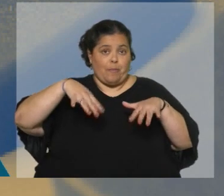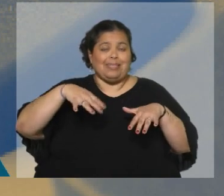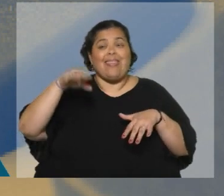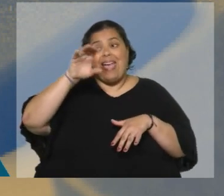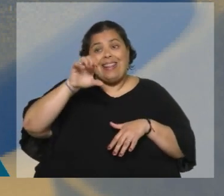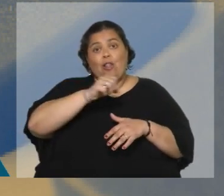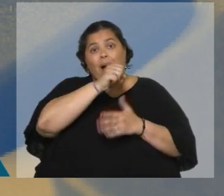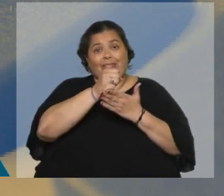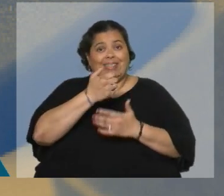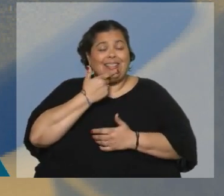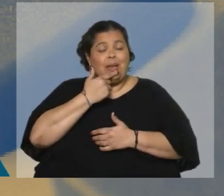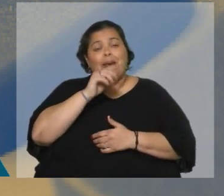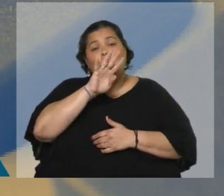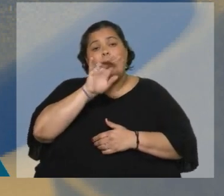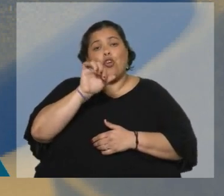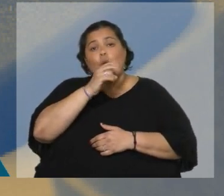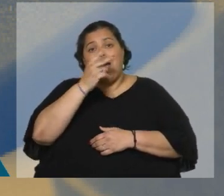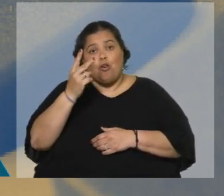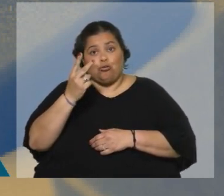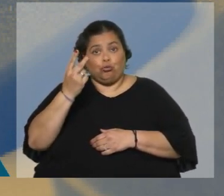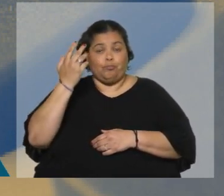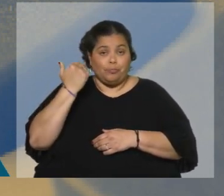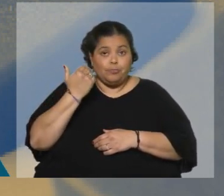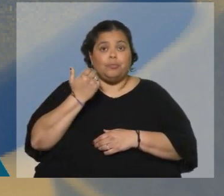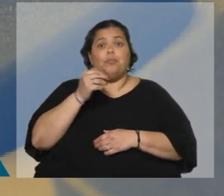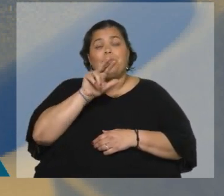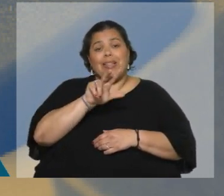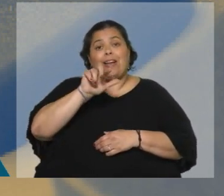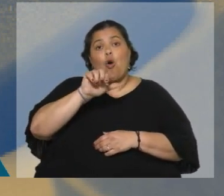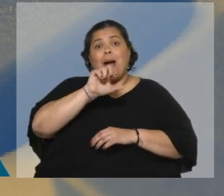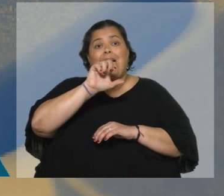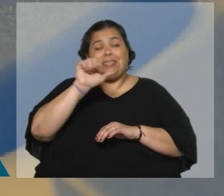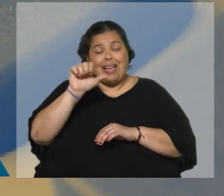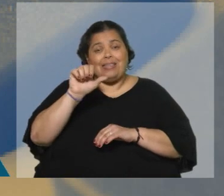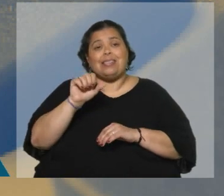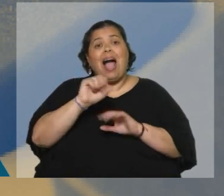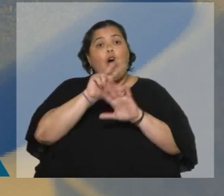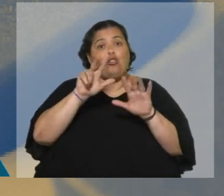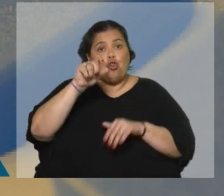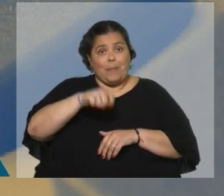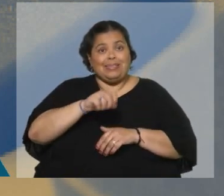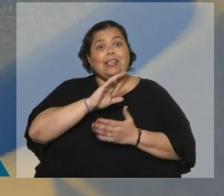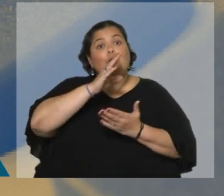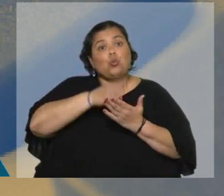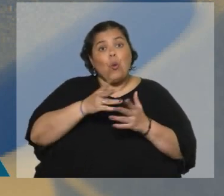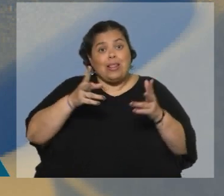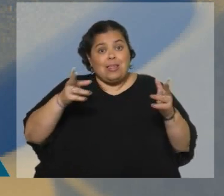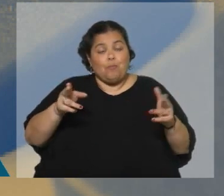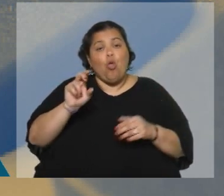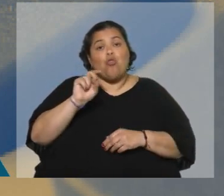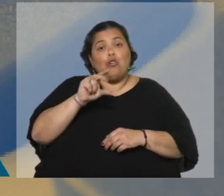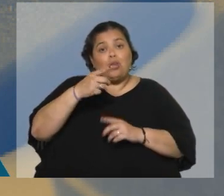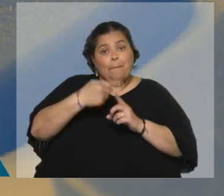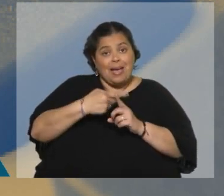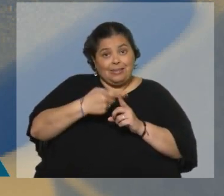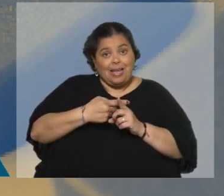4,2% era casi 3,6% a 8 meses. Y en los últimos 12 meses, ese dato que considero el más relevante, sin dudas que es la